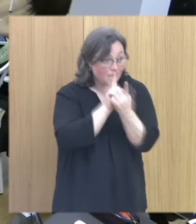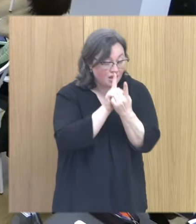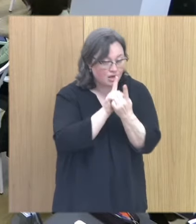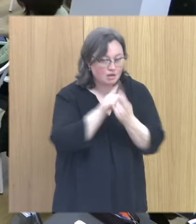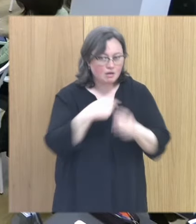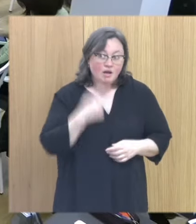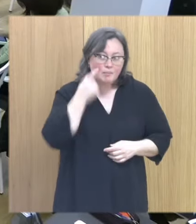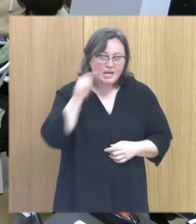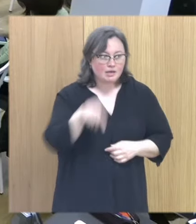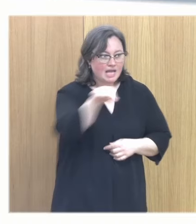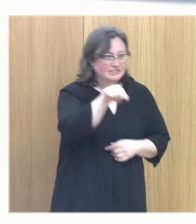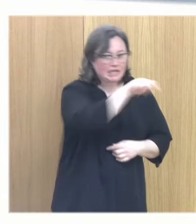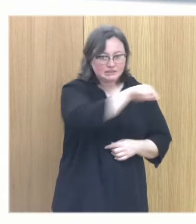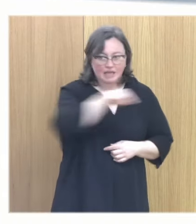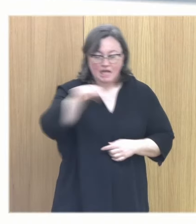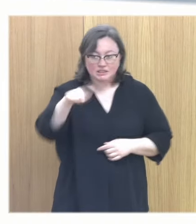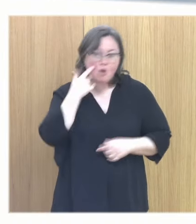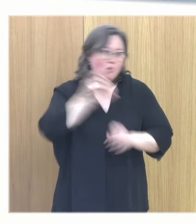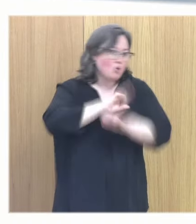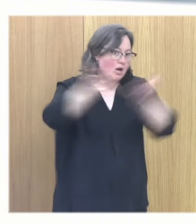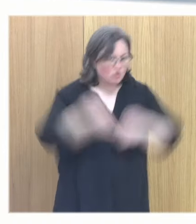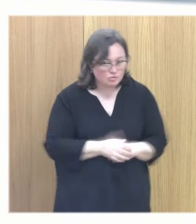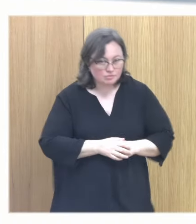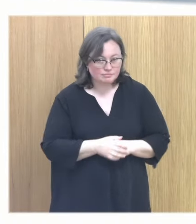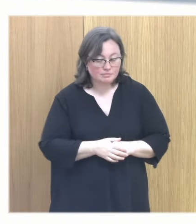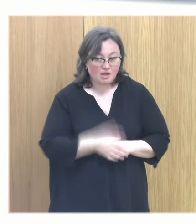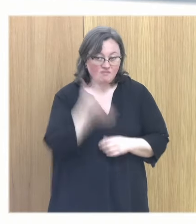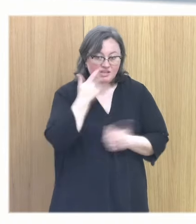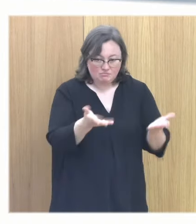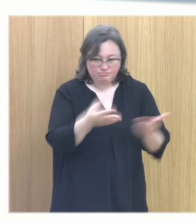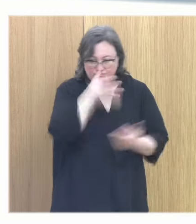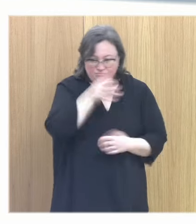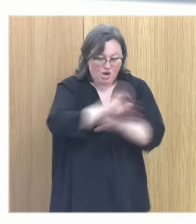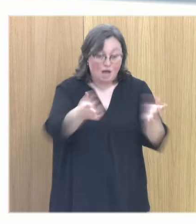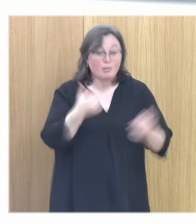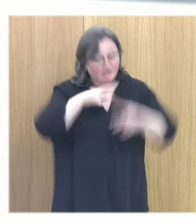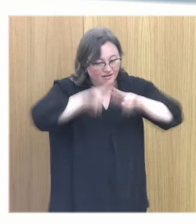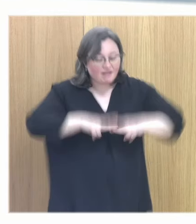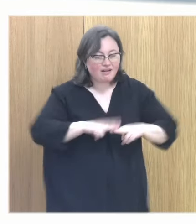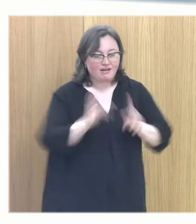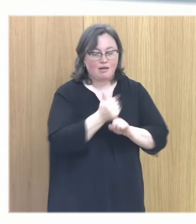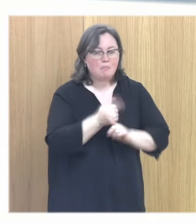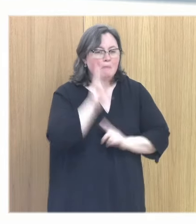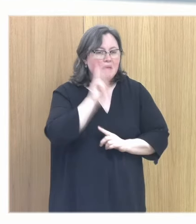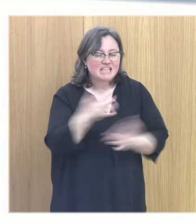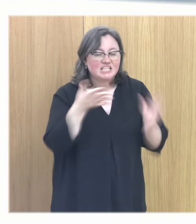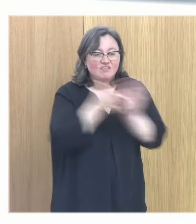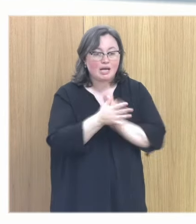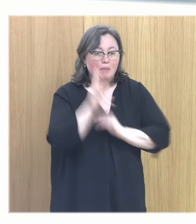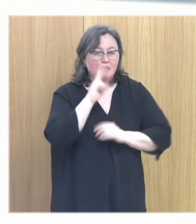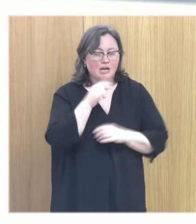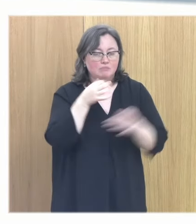es que fulanito es que me enganita es que el otro digo claro están delante de ti solo tienes que mirar entonces mirar ¿qué significa? la mirada